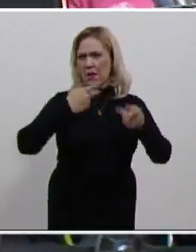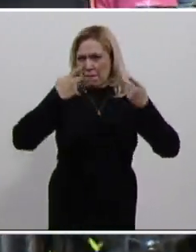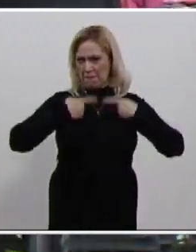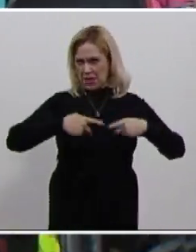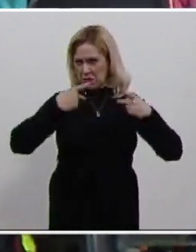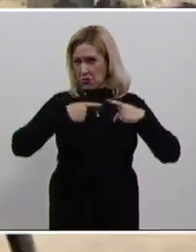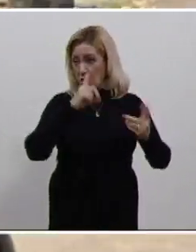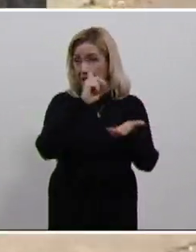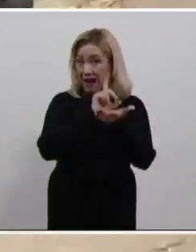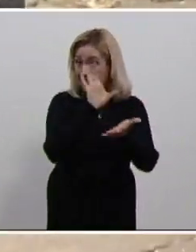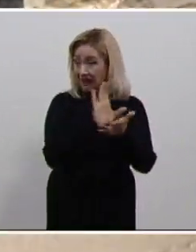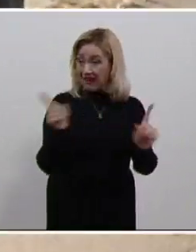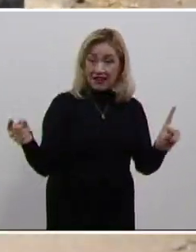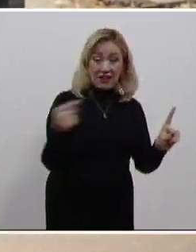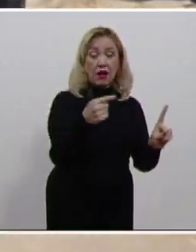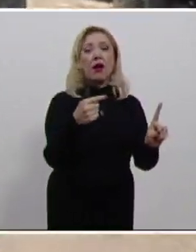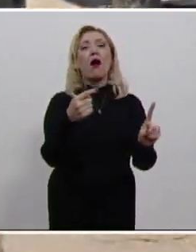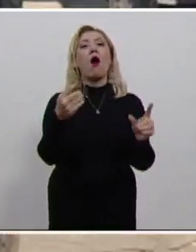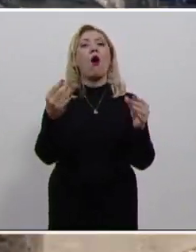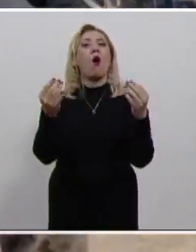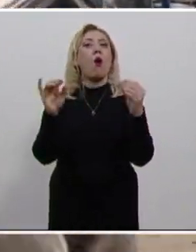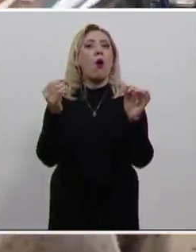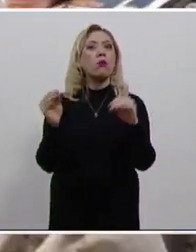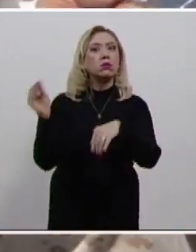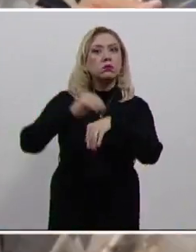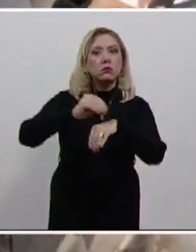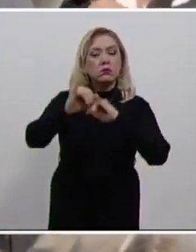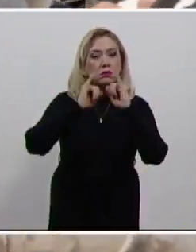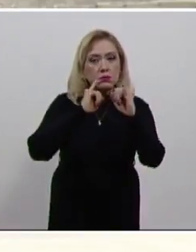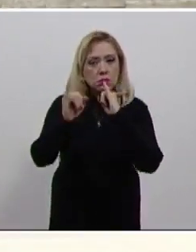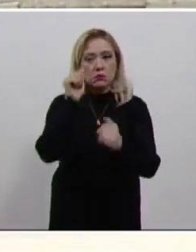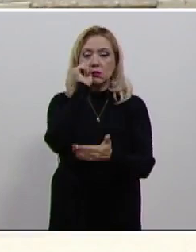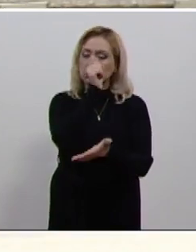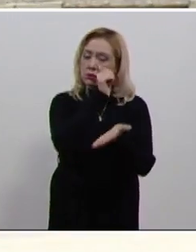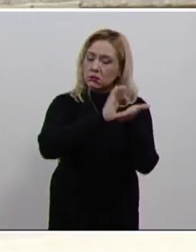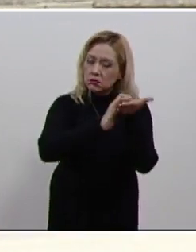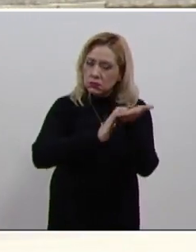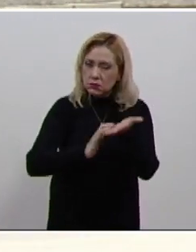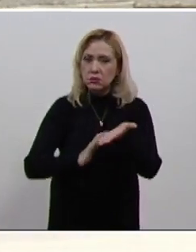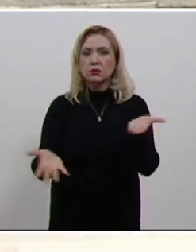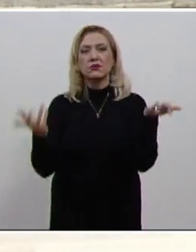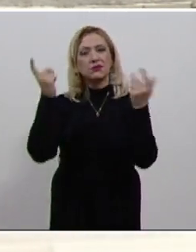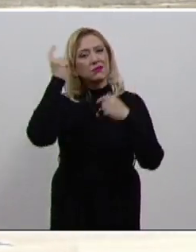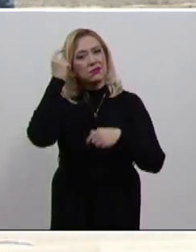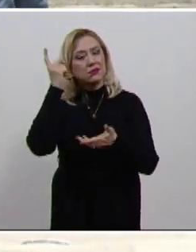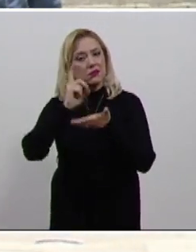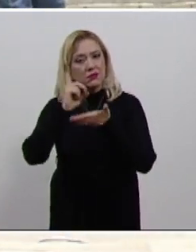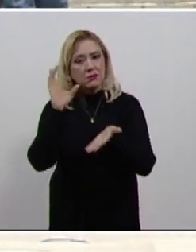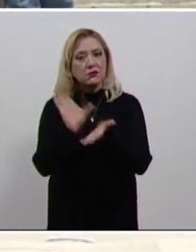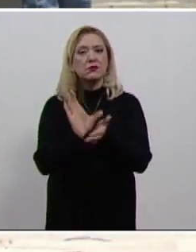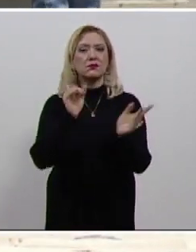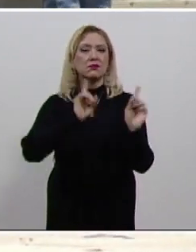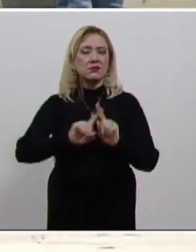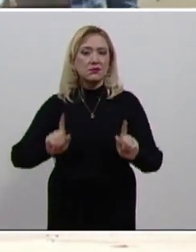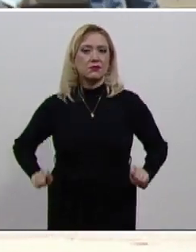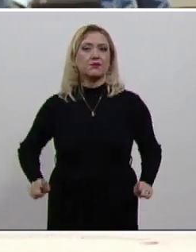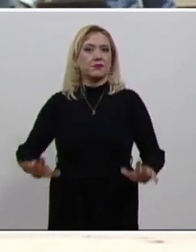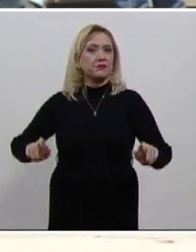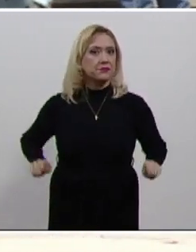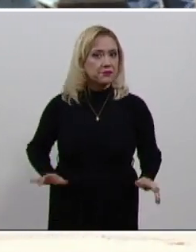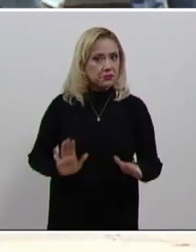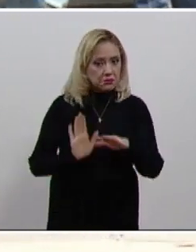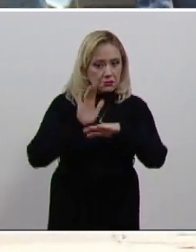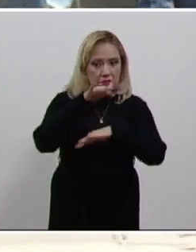condición no se implementaron los ajustes necesarios para que pudiera llevar su defensa de manera efectiva. De acuerdo con el marco